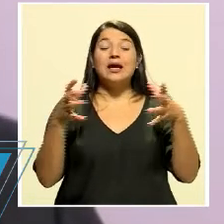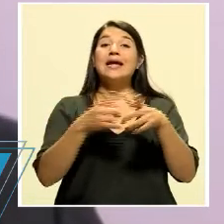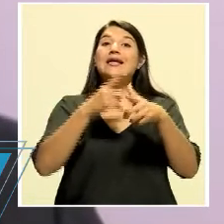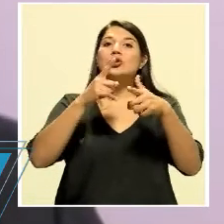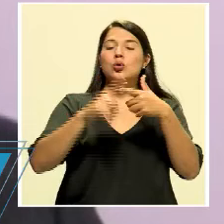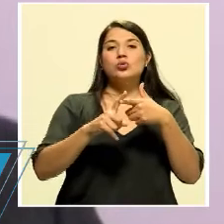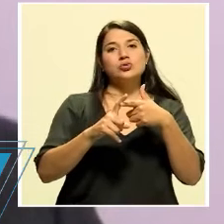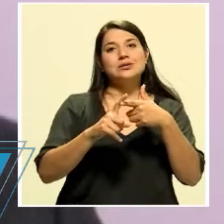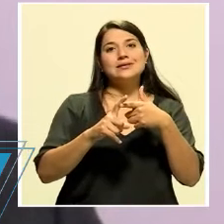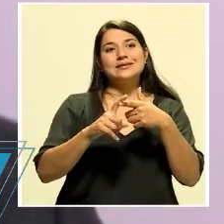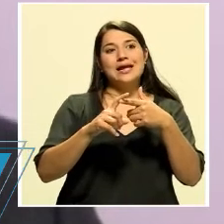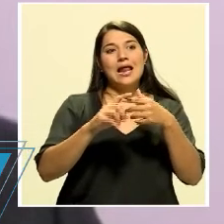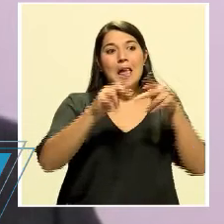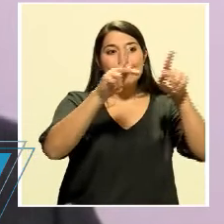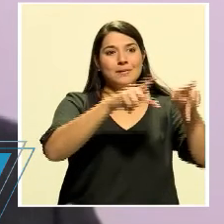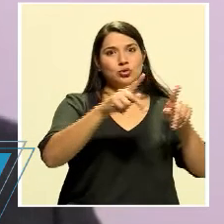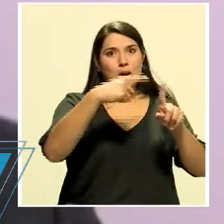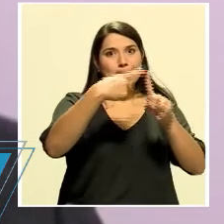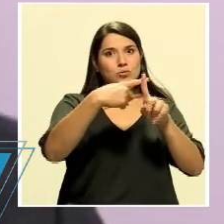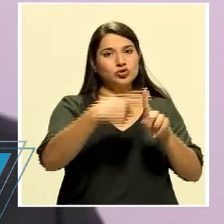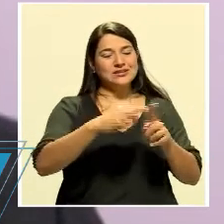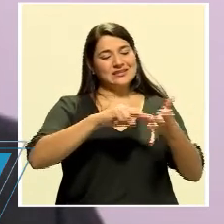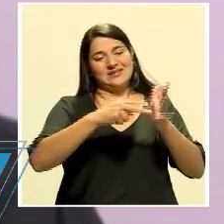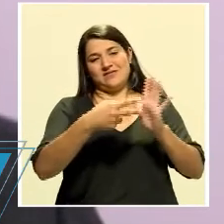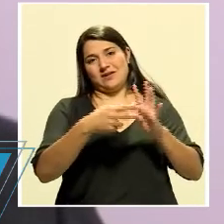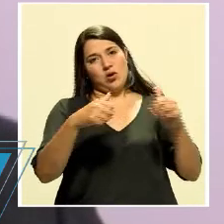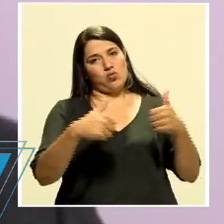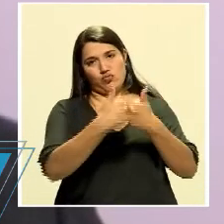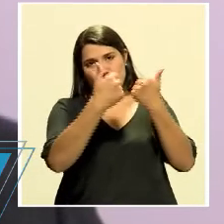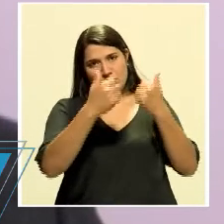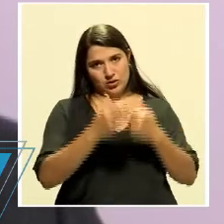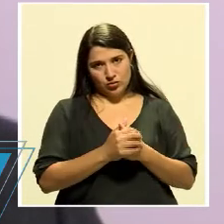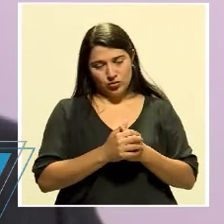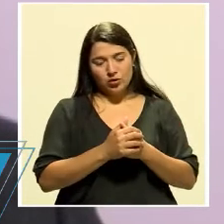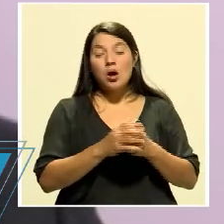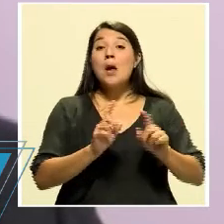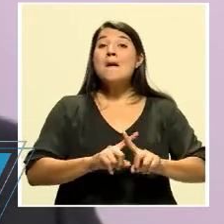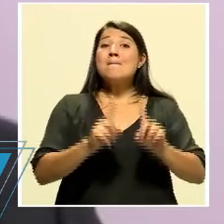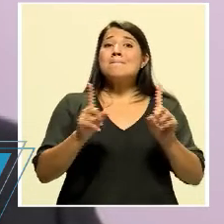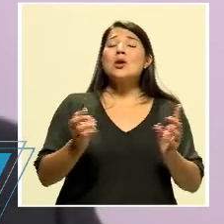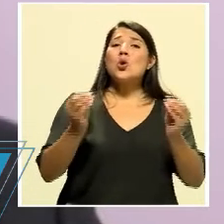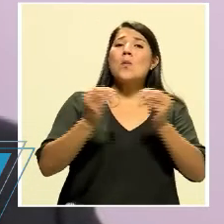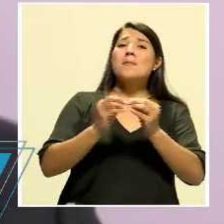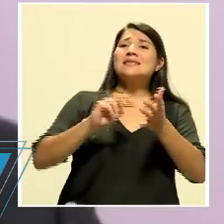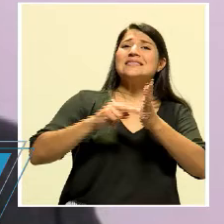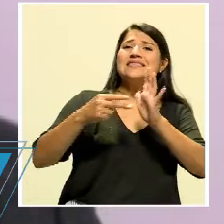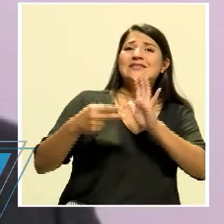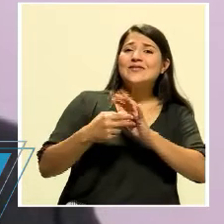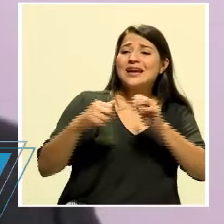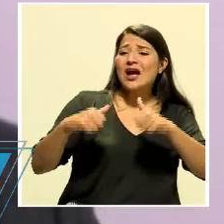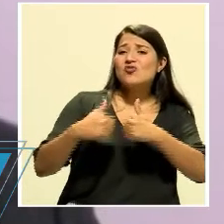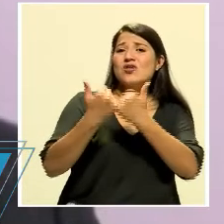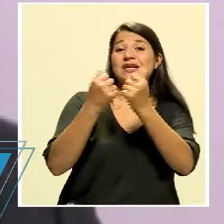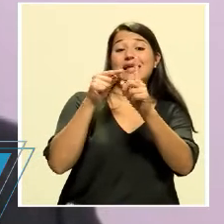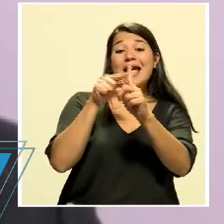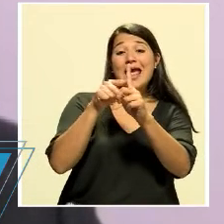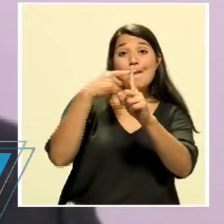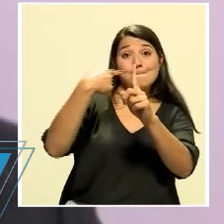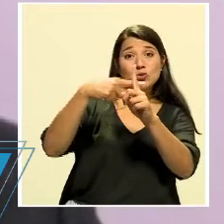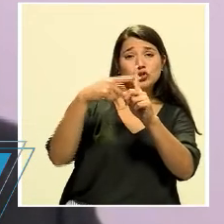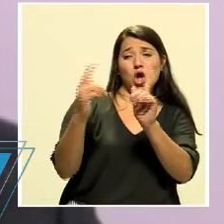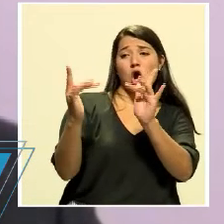pues los casos positivos representan un reto per se, pero lo que más representa el reto son los contactos cercanos, los contactos